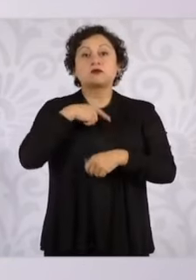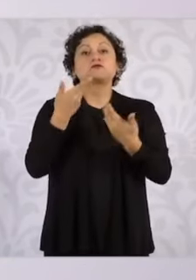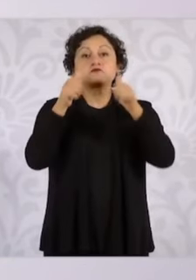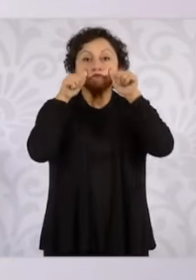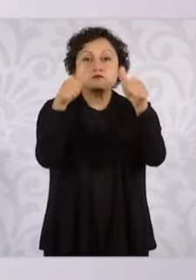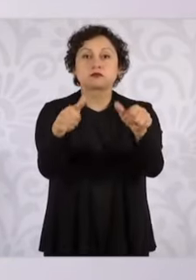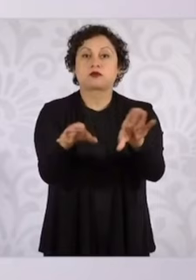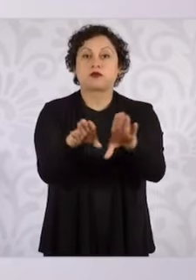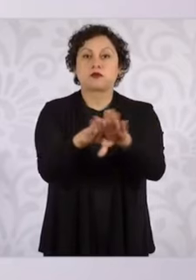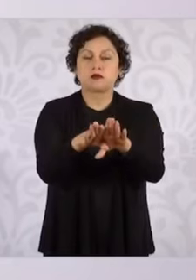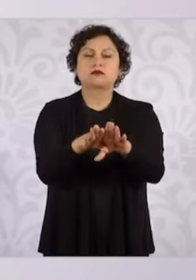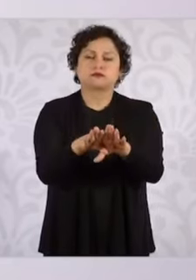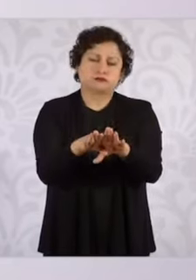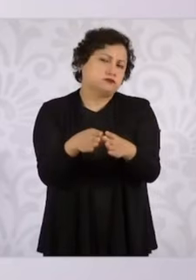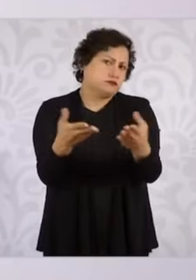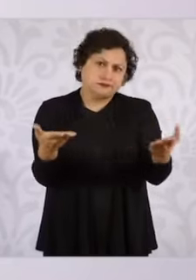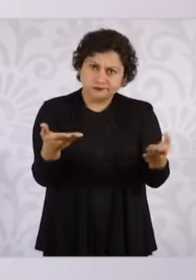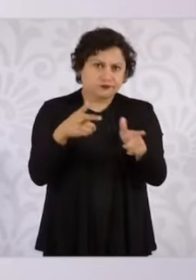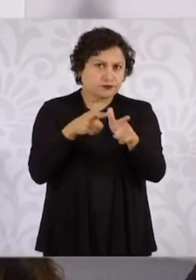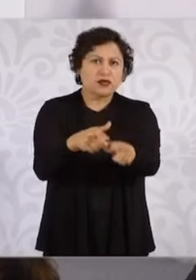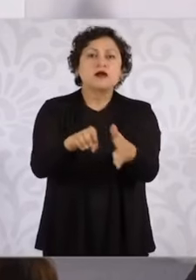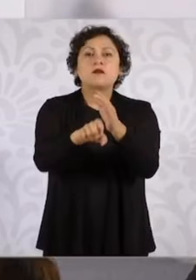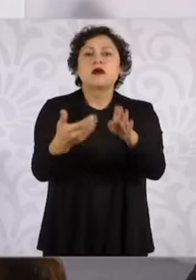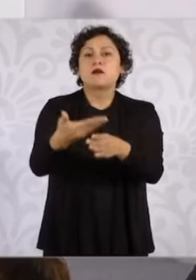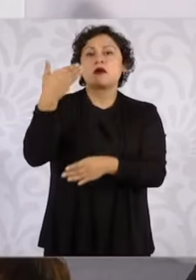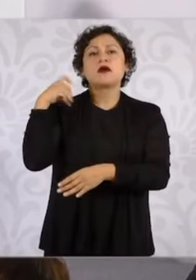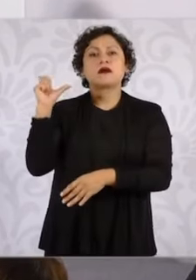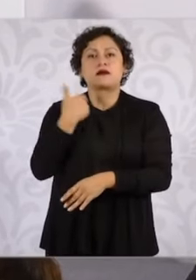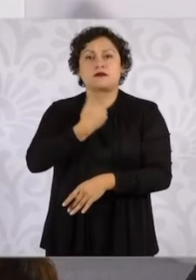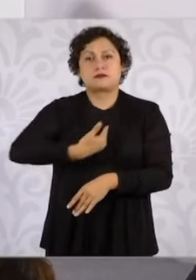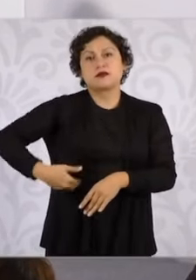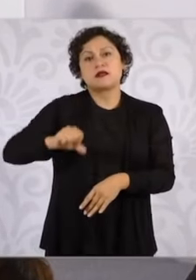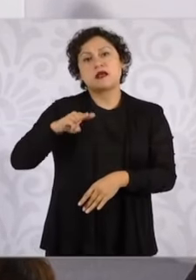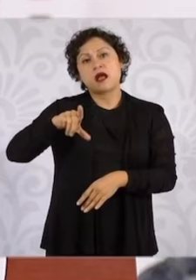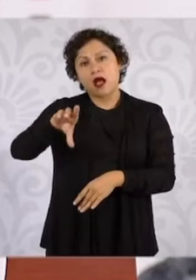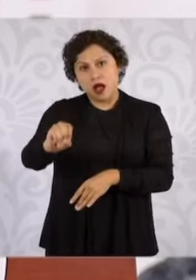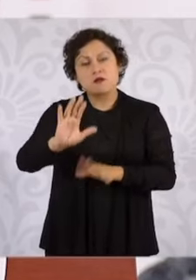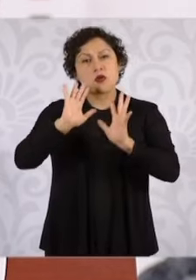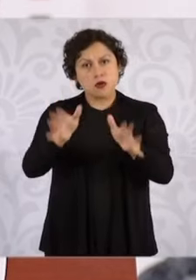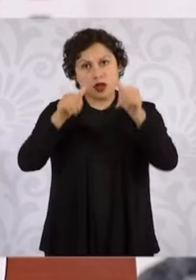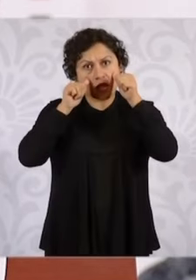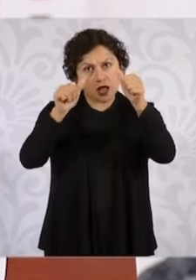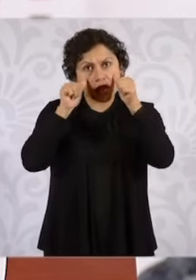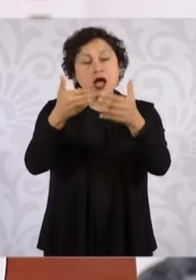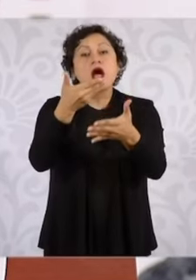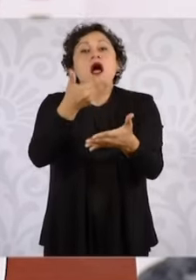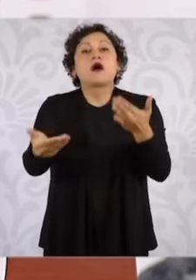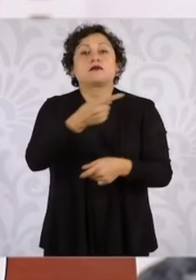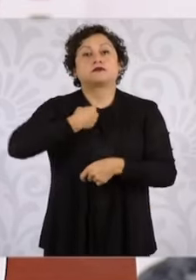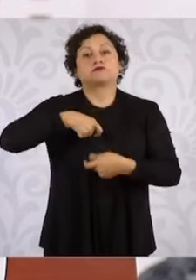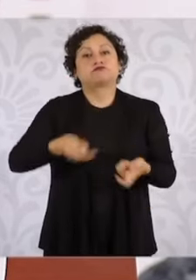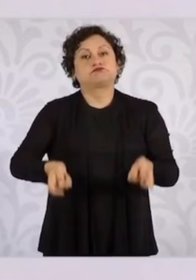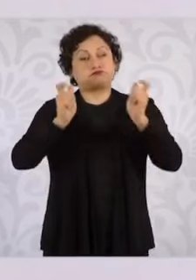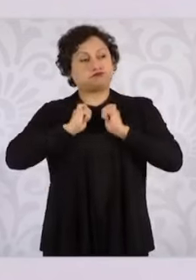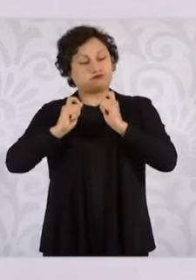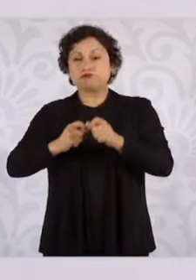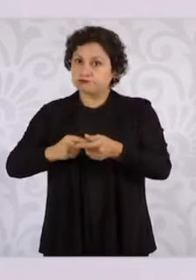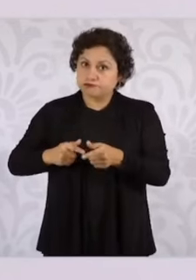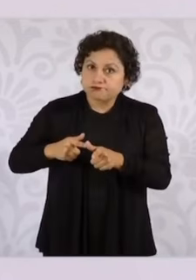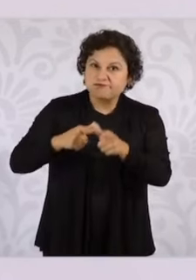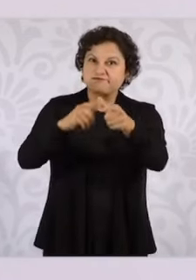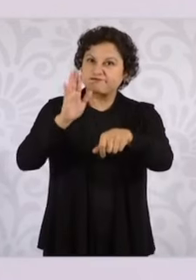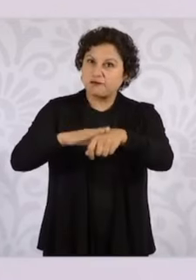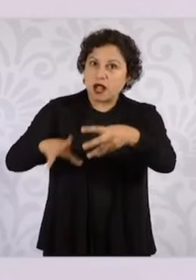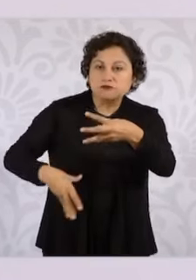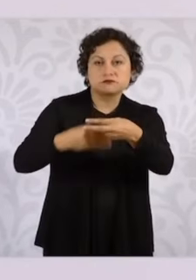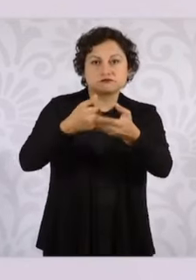Ya una parte la venía haciendo el gobierno del presidente López Obrador, pero nosotros vamos a fortalecer esta parte de atención a las causas. Ese